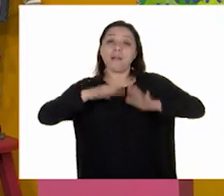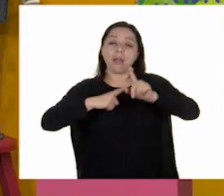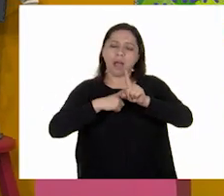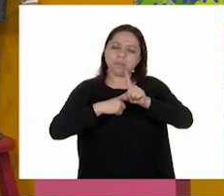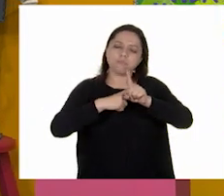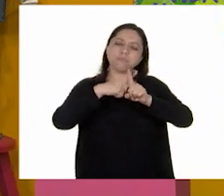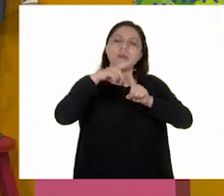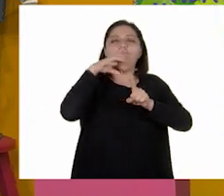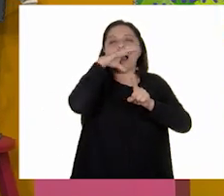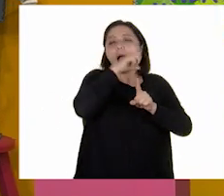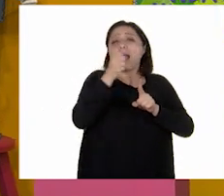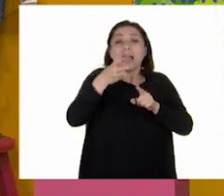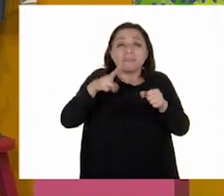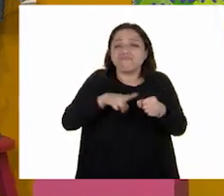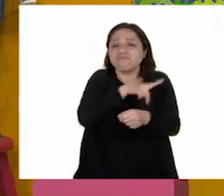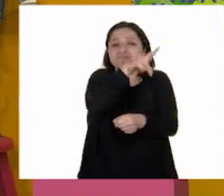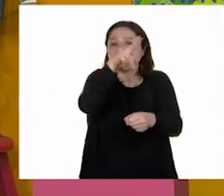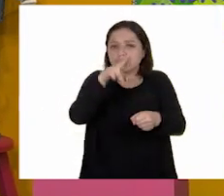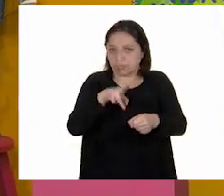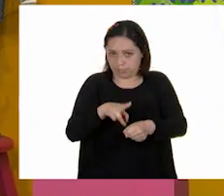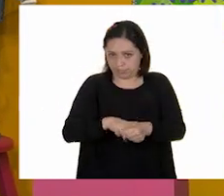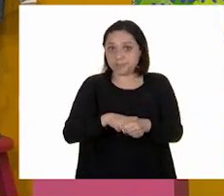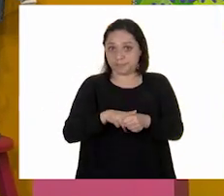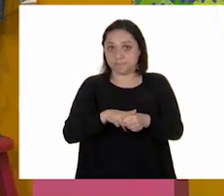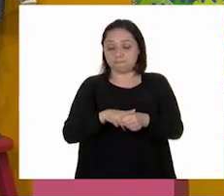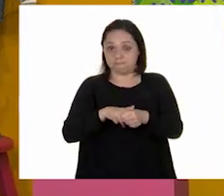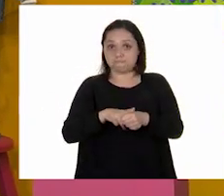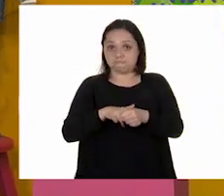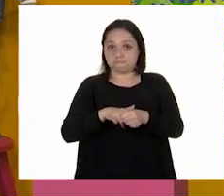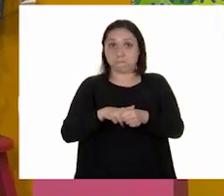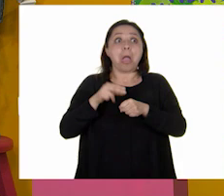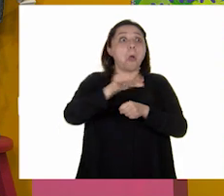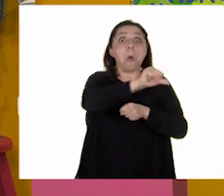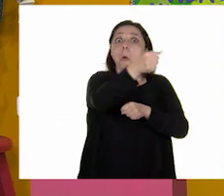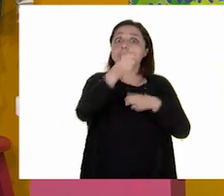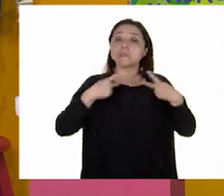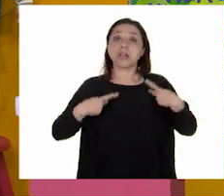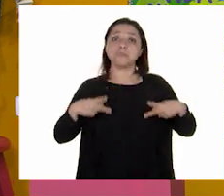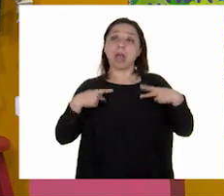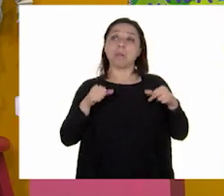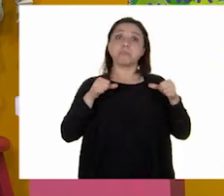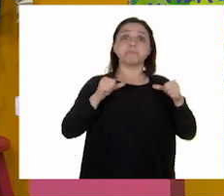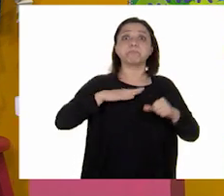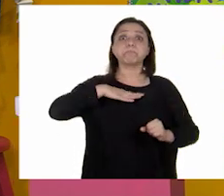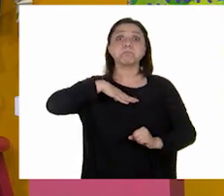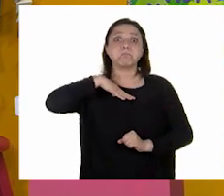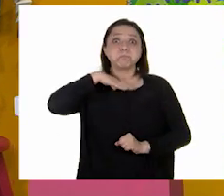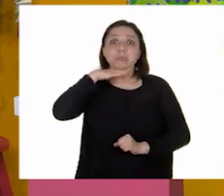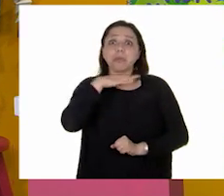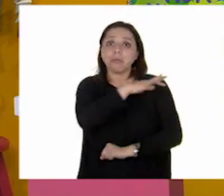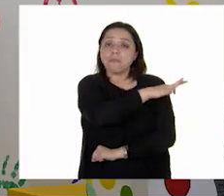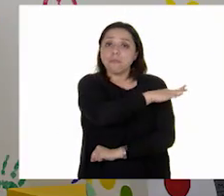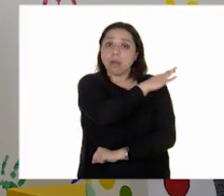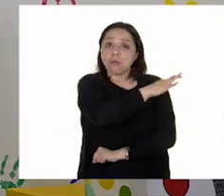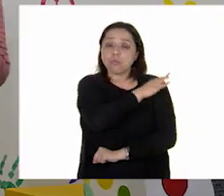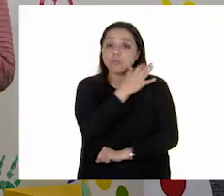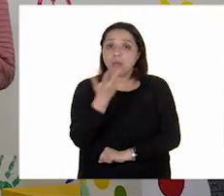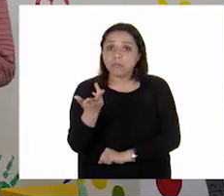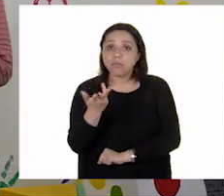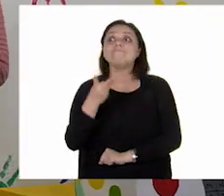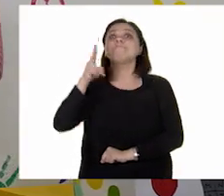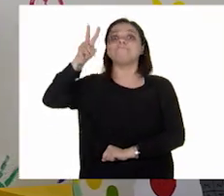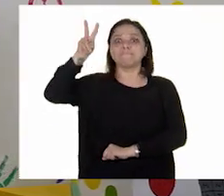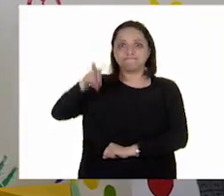son síntomas normales y luego verás que a otras personas no les pasa absolutamente nada cuando se vacunan. Así es,